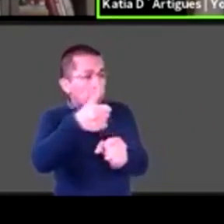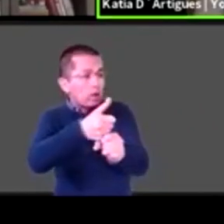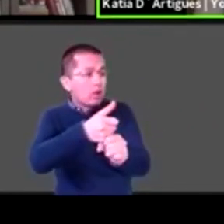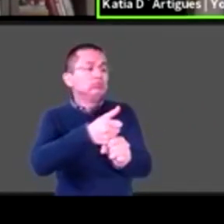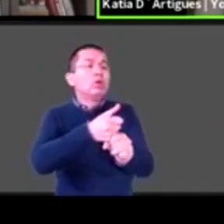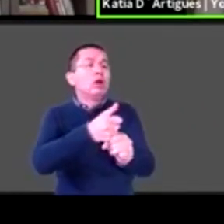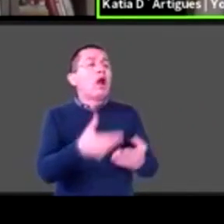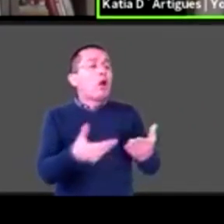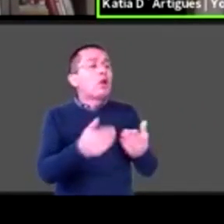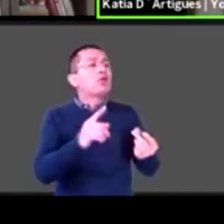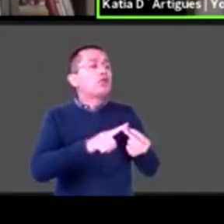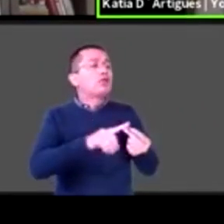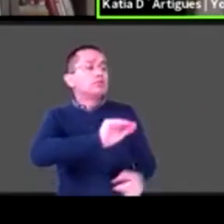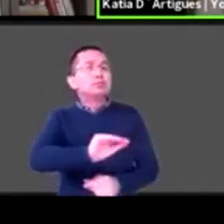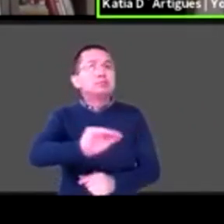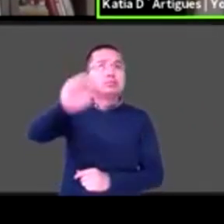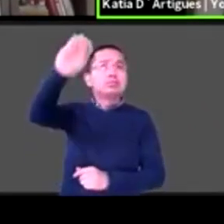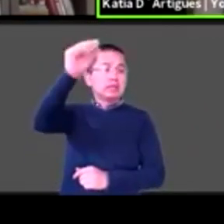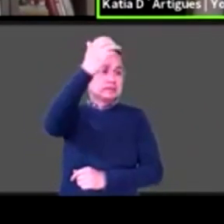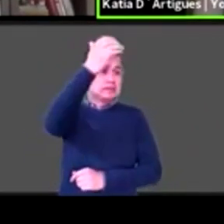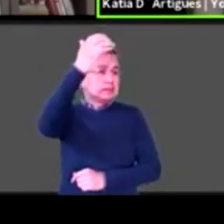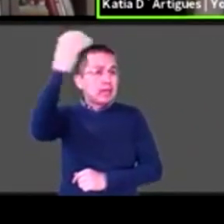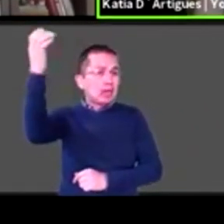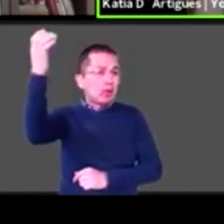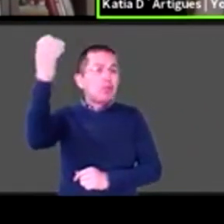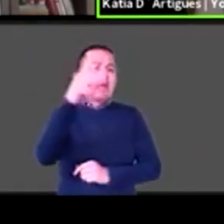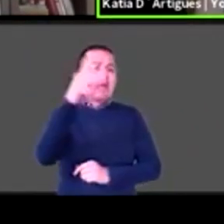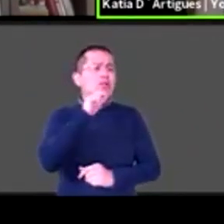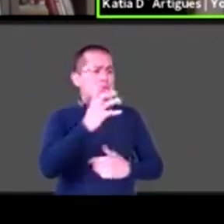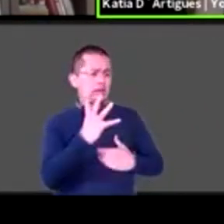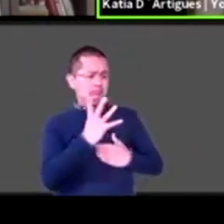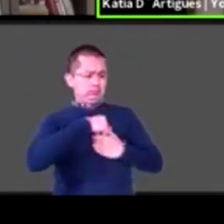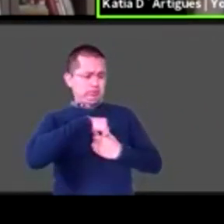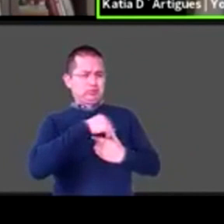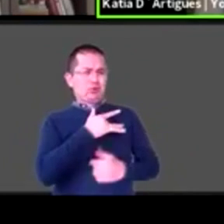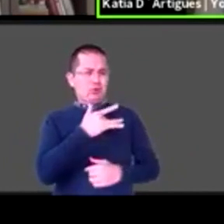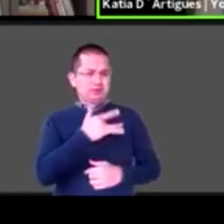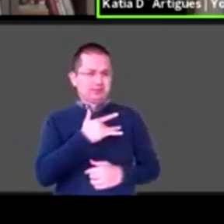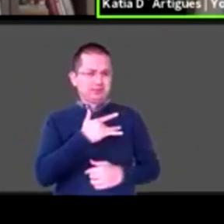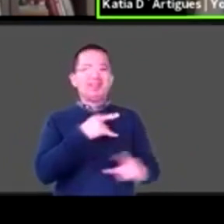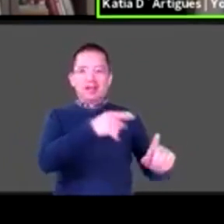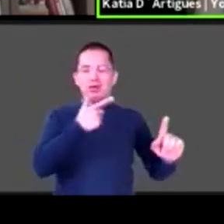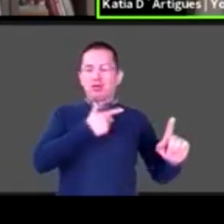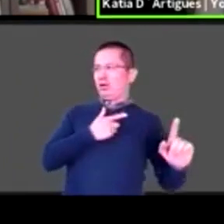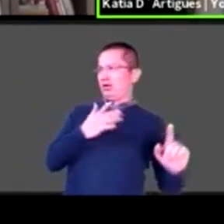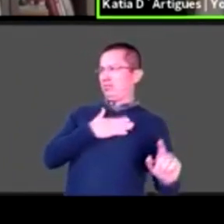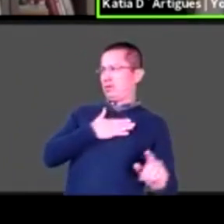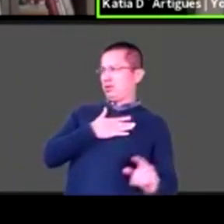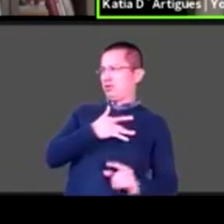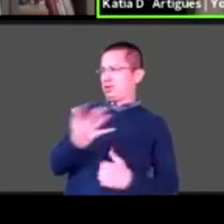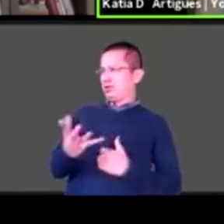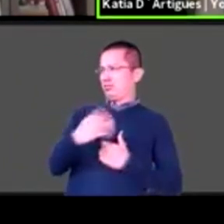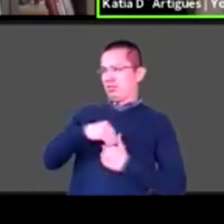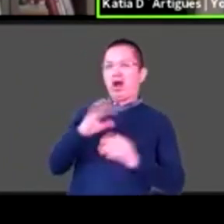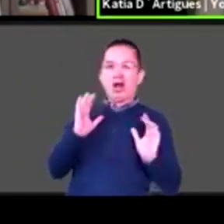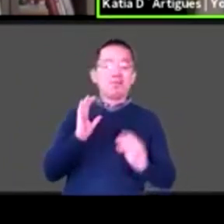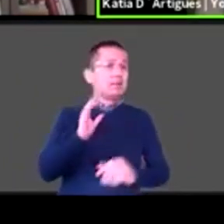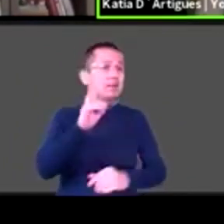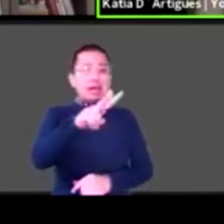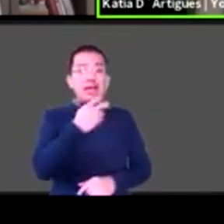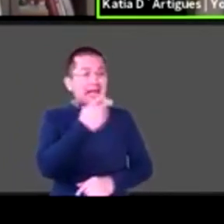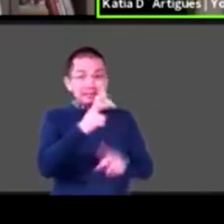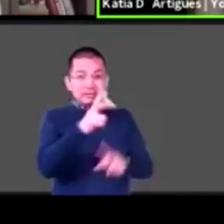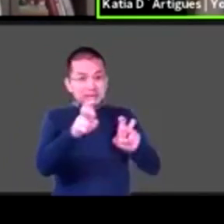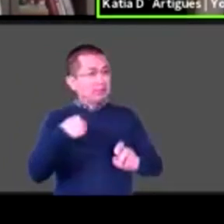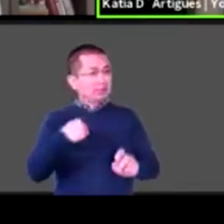mucho, que esté en el corazón también. Y es algo que yo siempre también le decía desde niño, que cuando él no me viera por cualquier cosa, cuando se iba a la